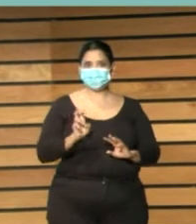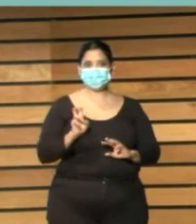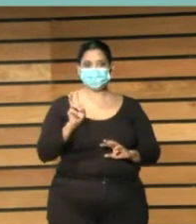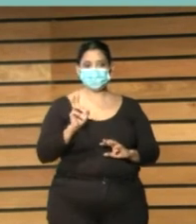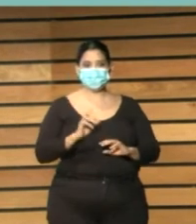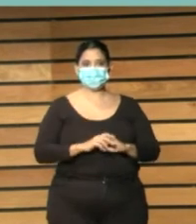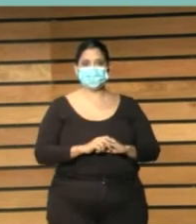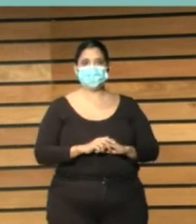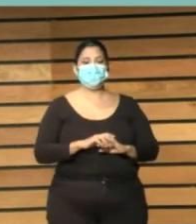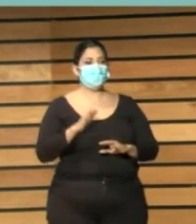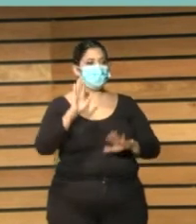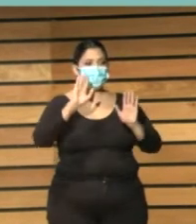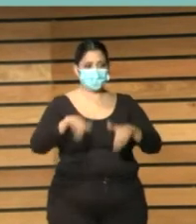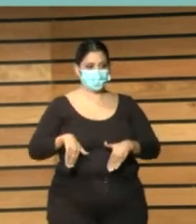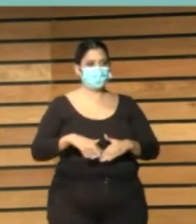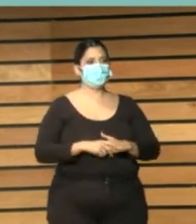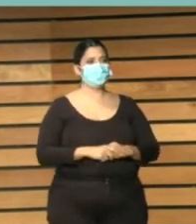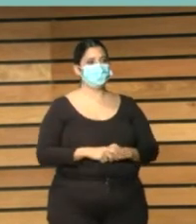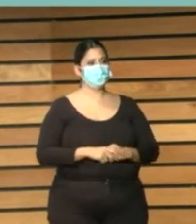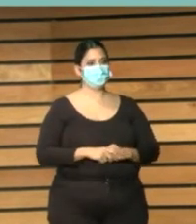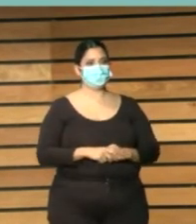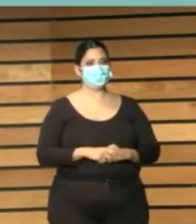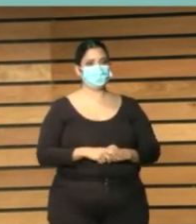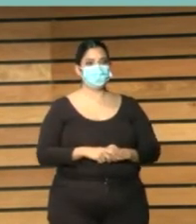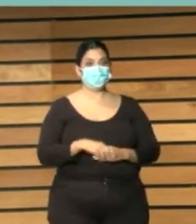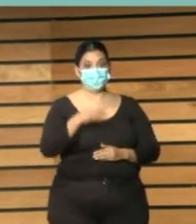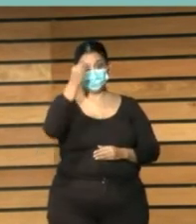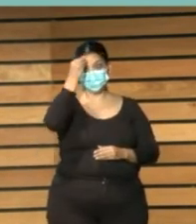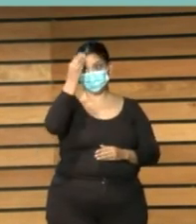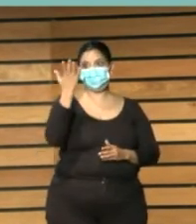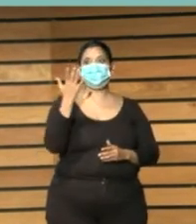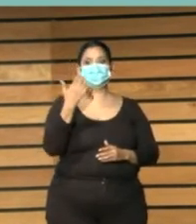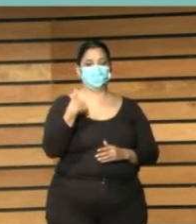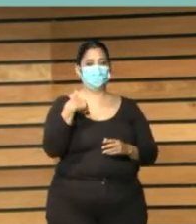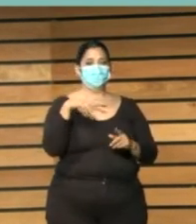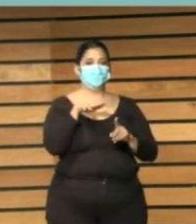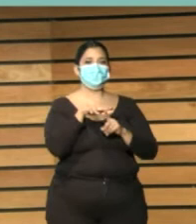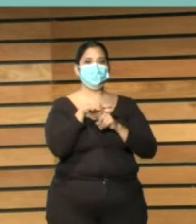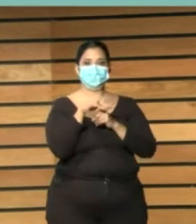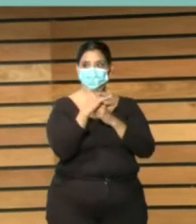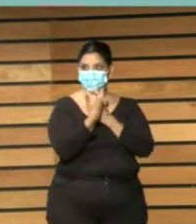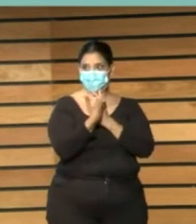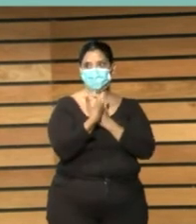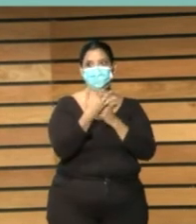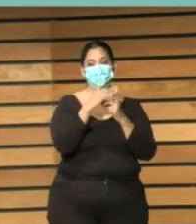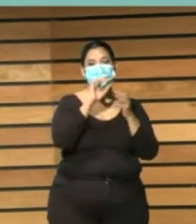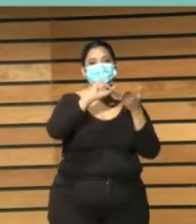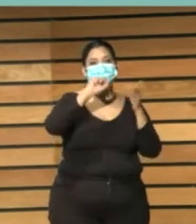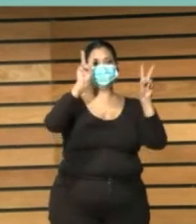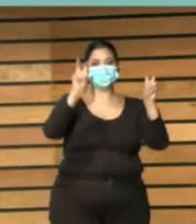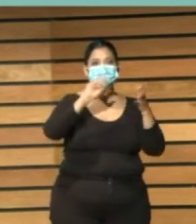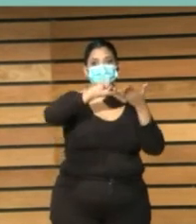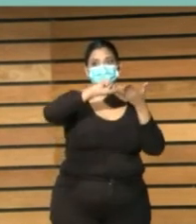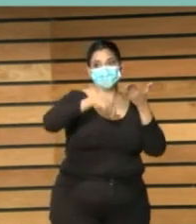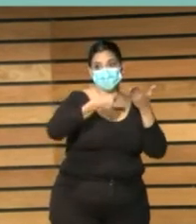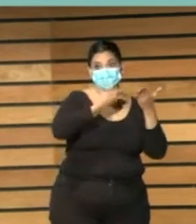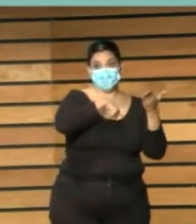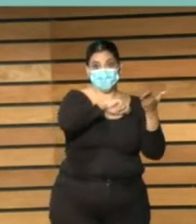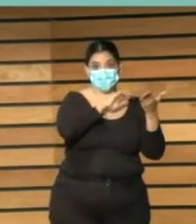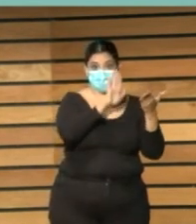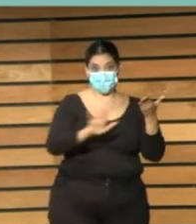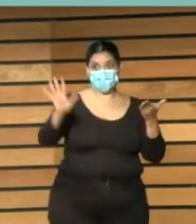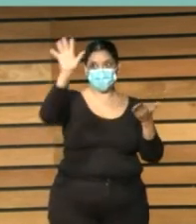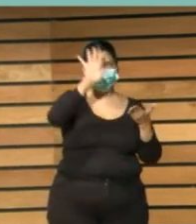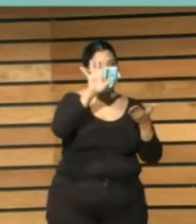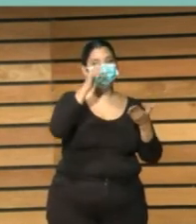y ya por último creo que conozco bastantes casos de su contratación en bibliotecas en España creo que ya tengo un máster